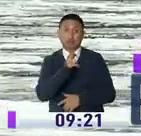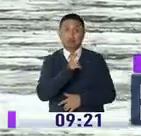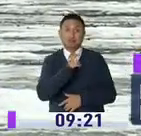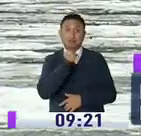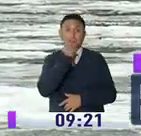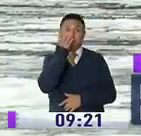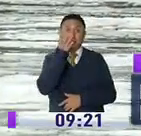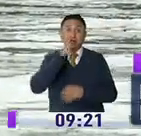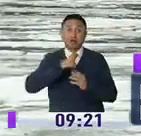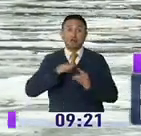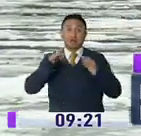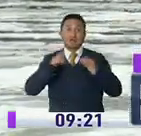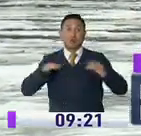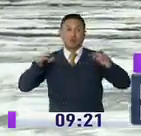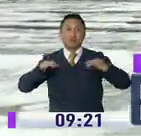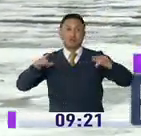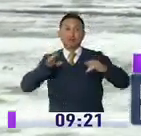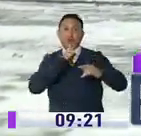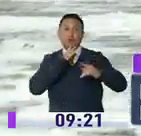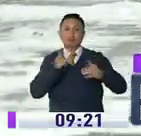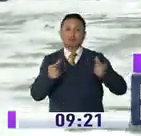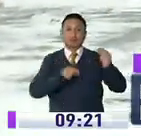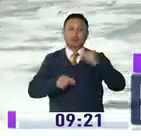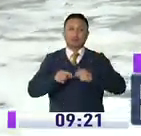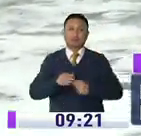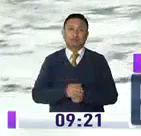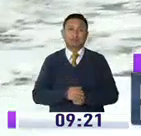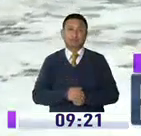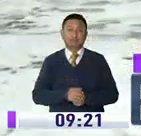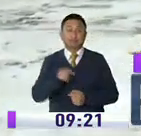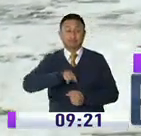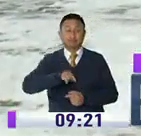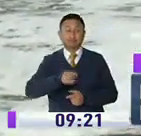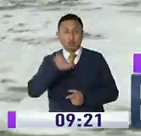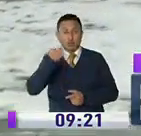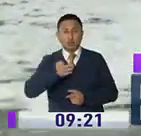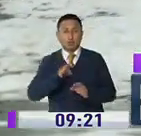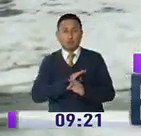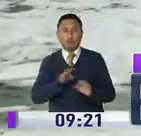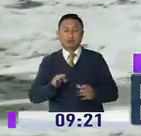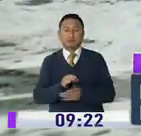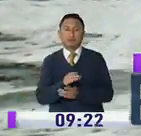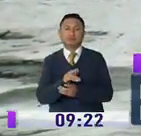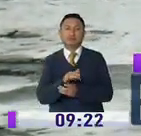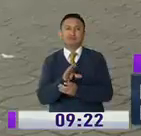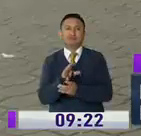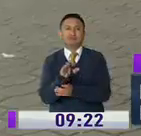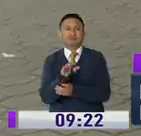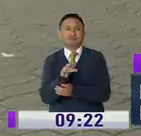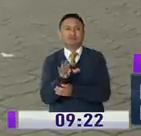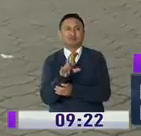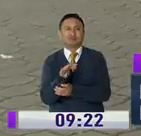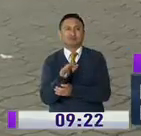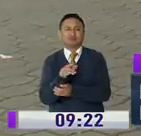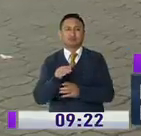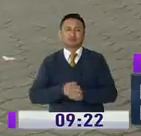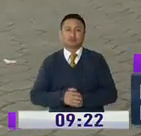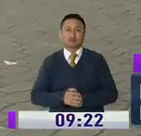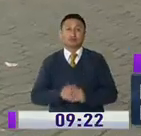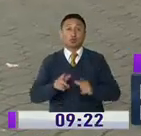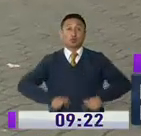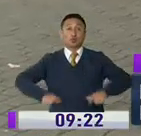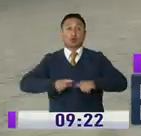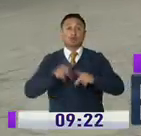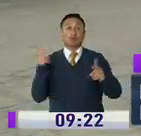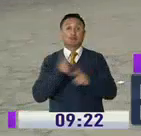cubiertas de espuma, agua y químico para garantizar la desinfección de este espacio. Considerado como un punto